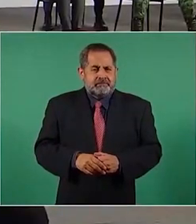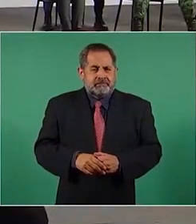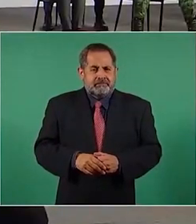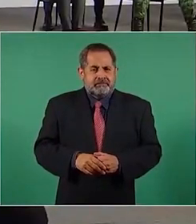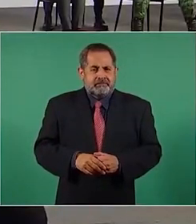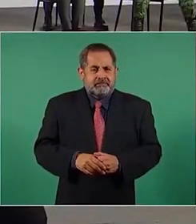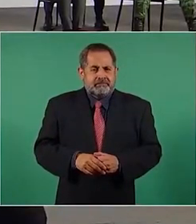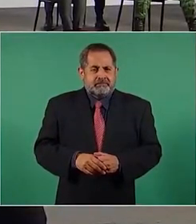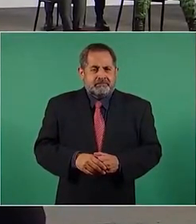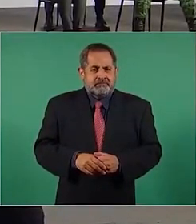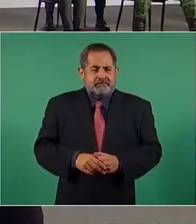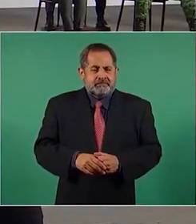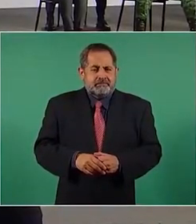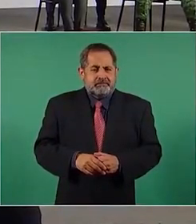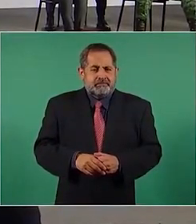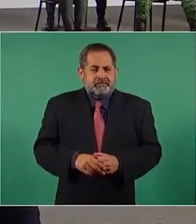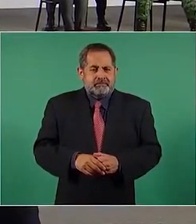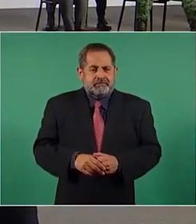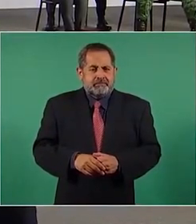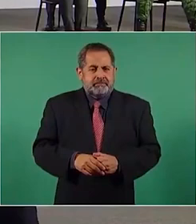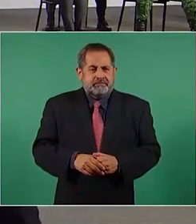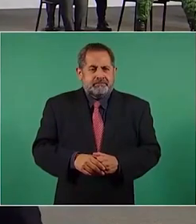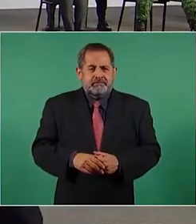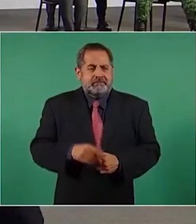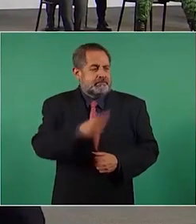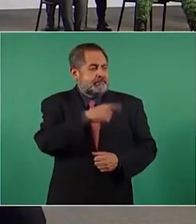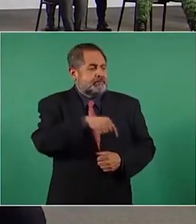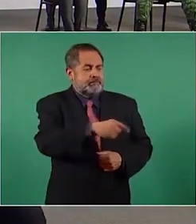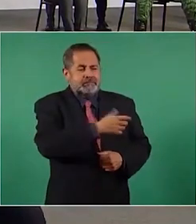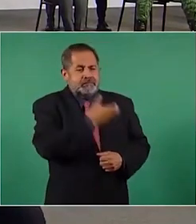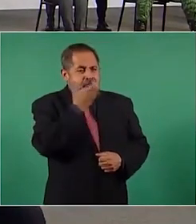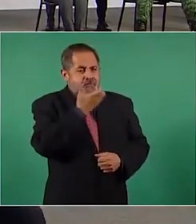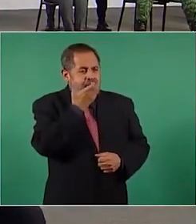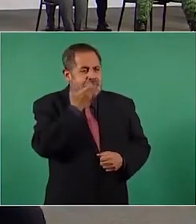Y así dicen los conservadores.